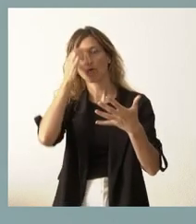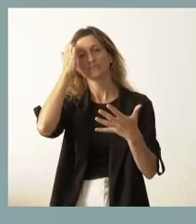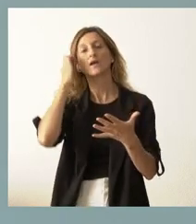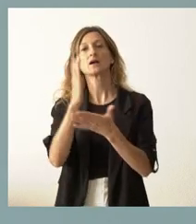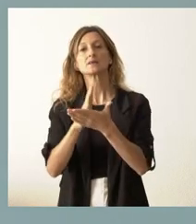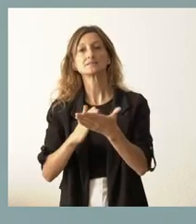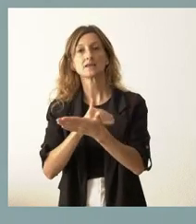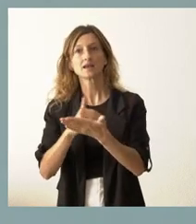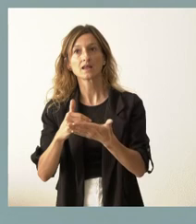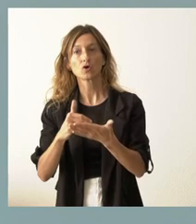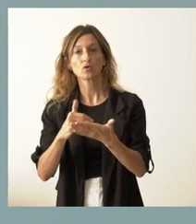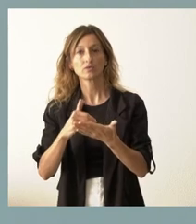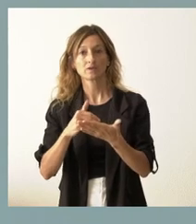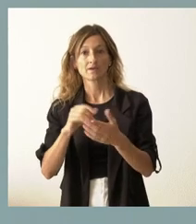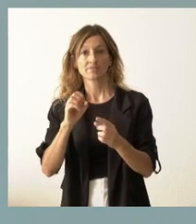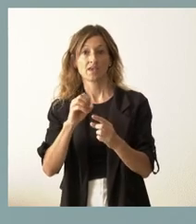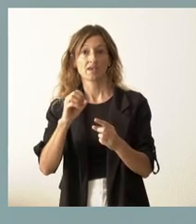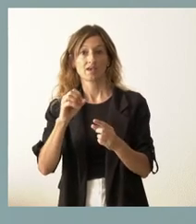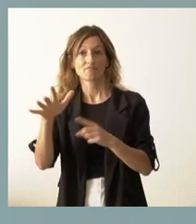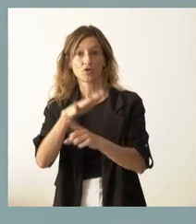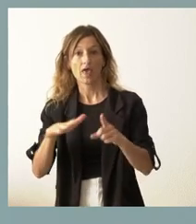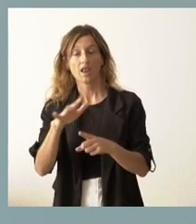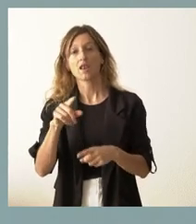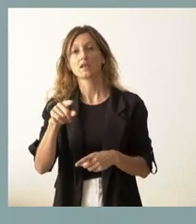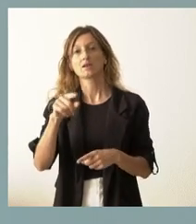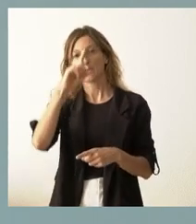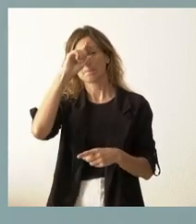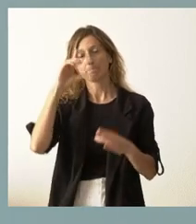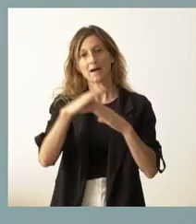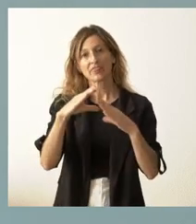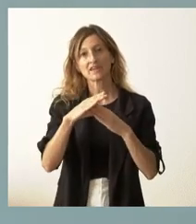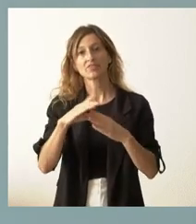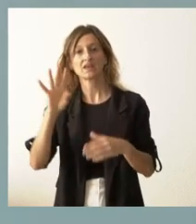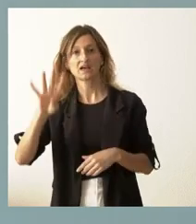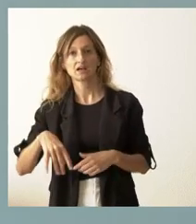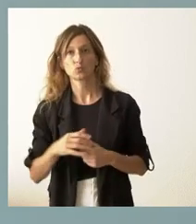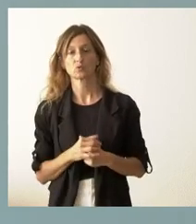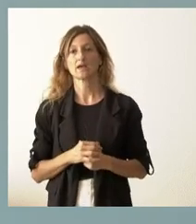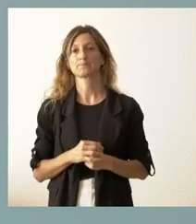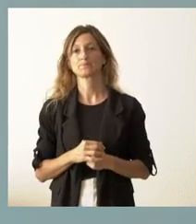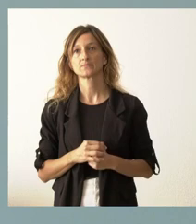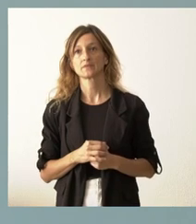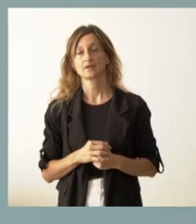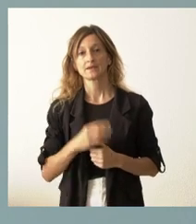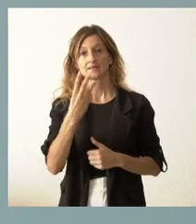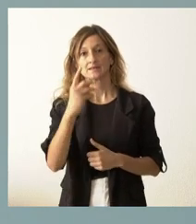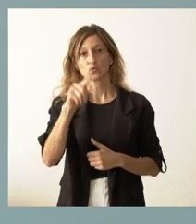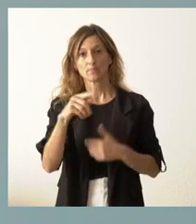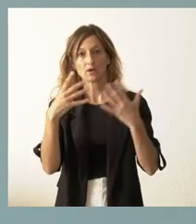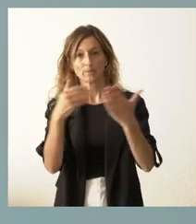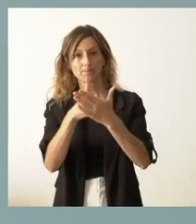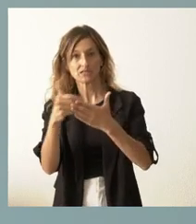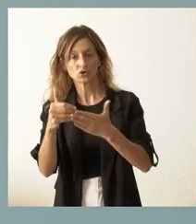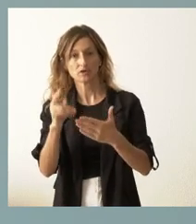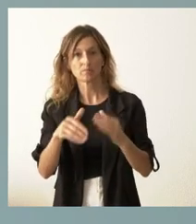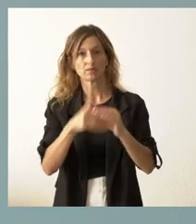autónomas de régimen foral, Mas, Madrid y Cataluña. Por otra parte, 3,9 millones de euros para la